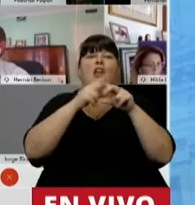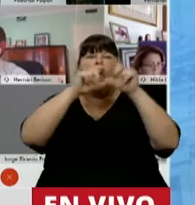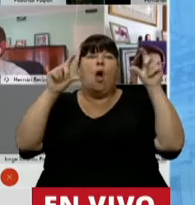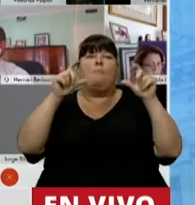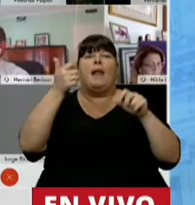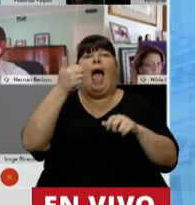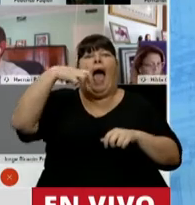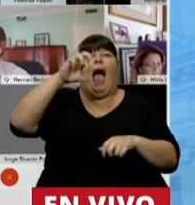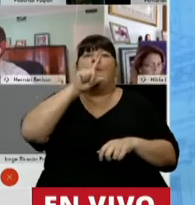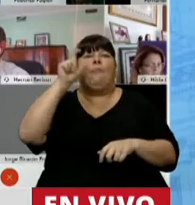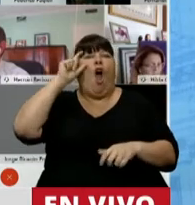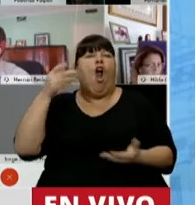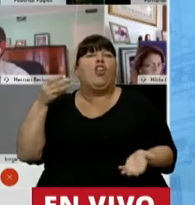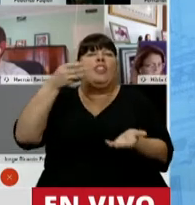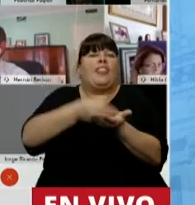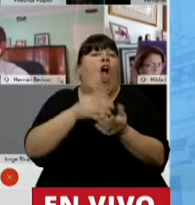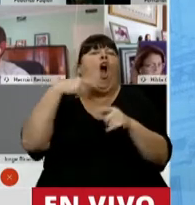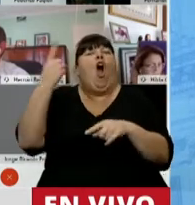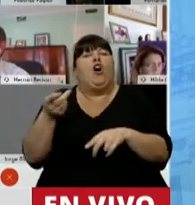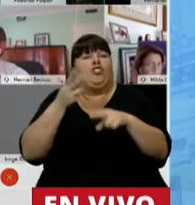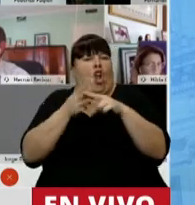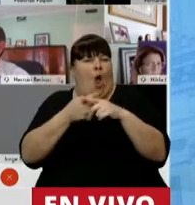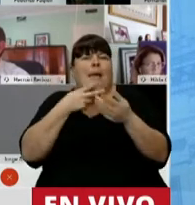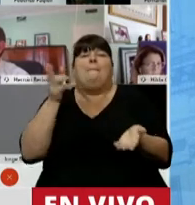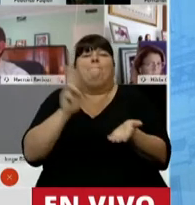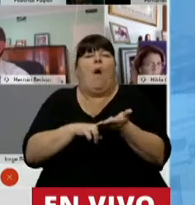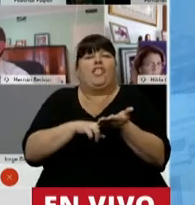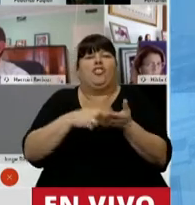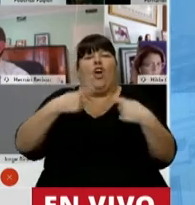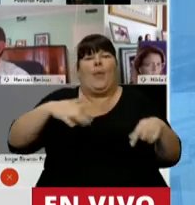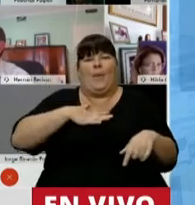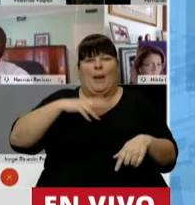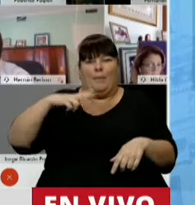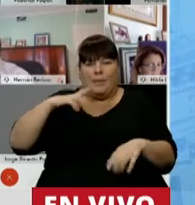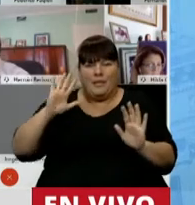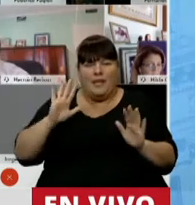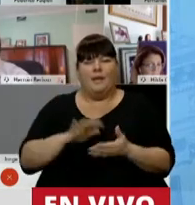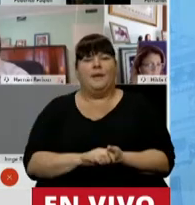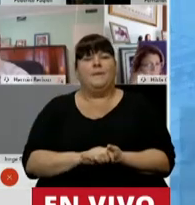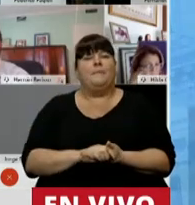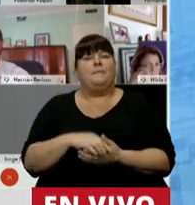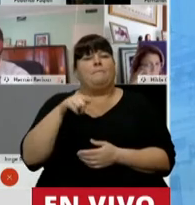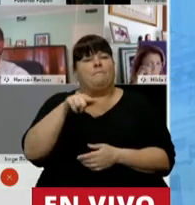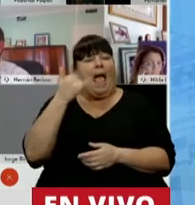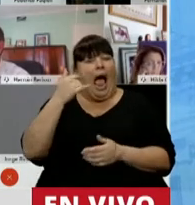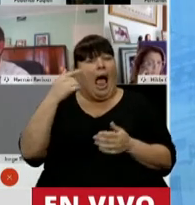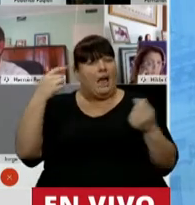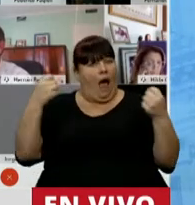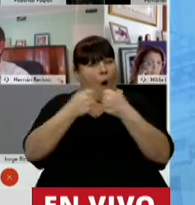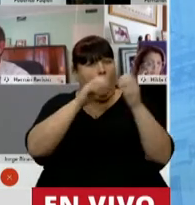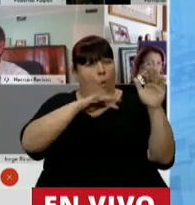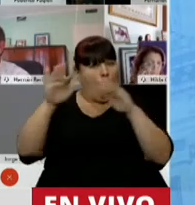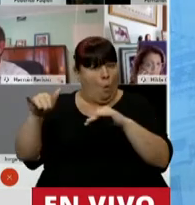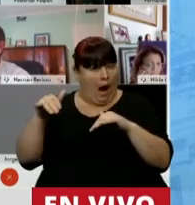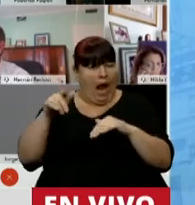aporte o que tenga un nombre distinto al de impuesto a los bienes personales, con el que tiene puntos en común que,